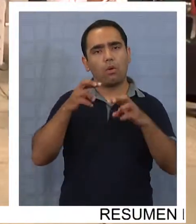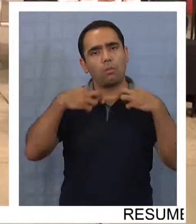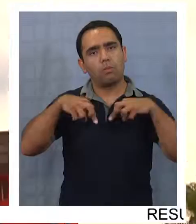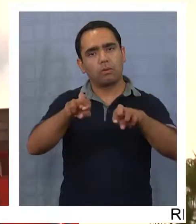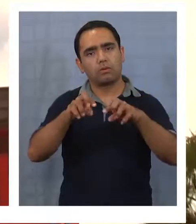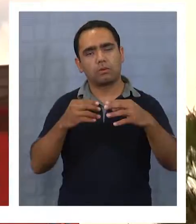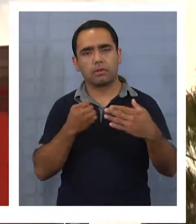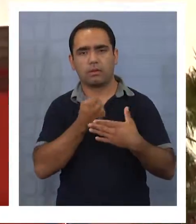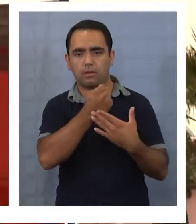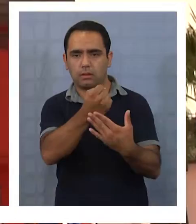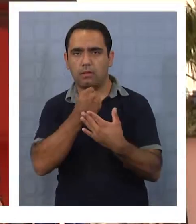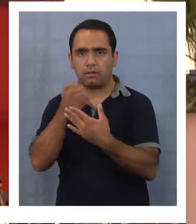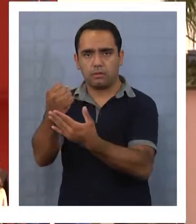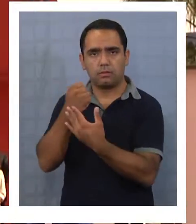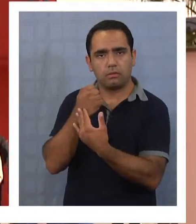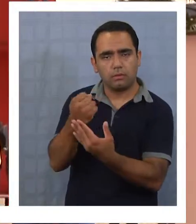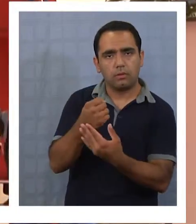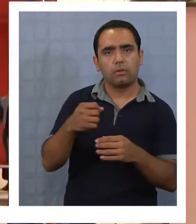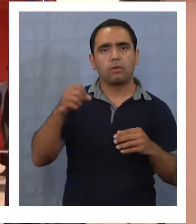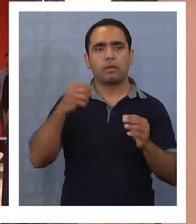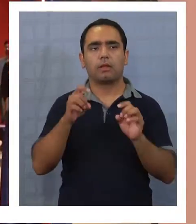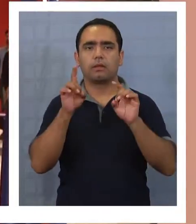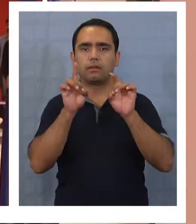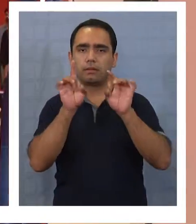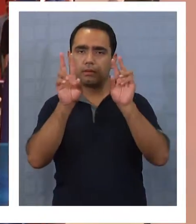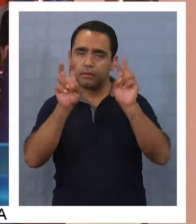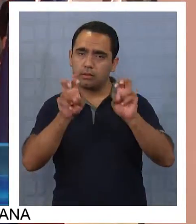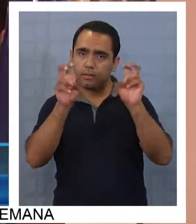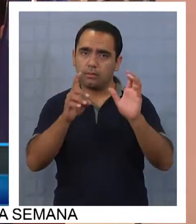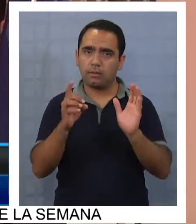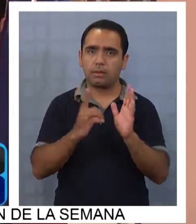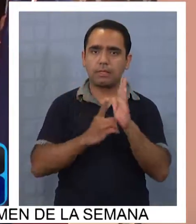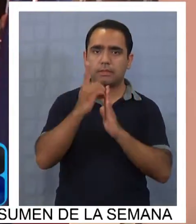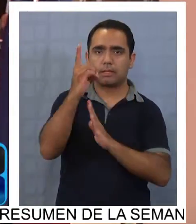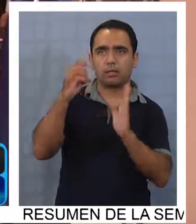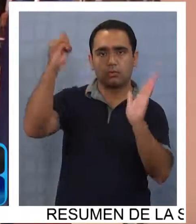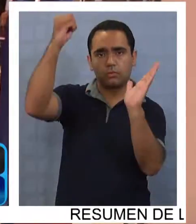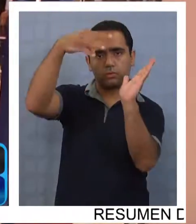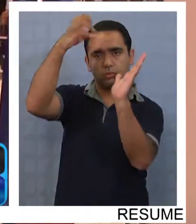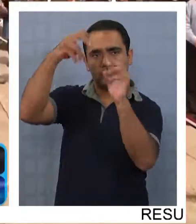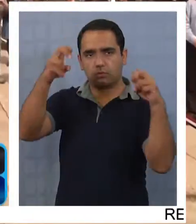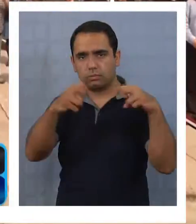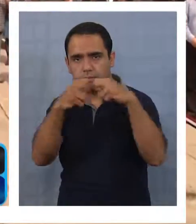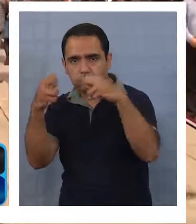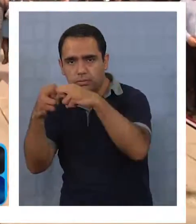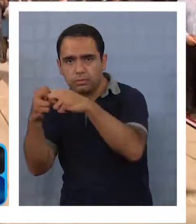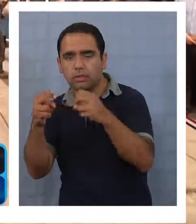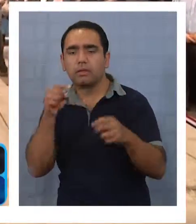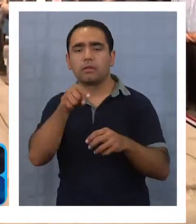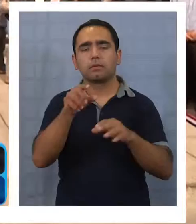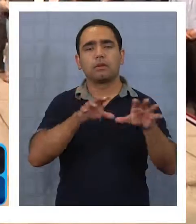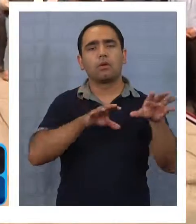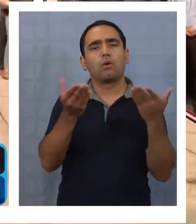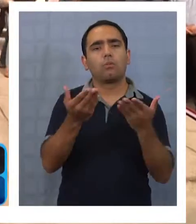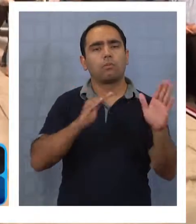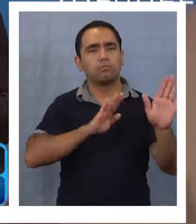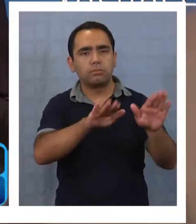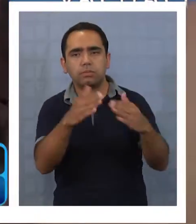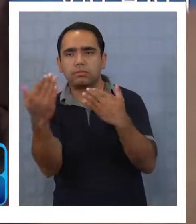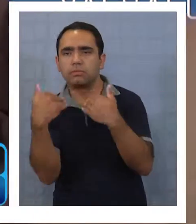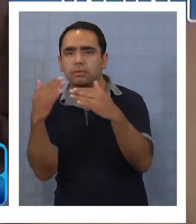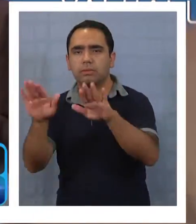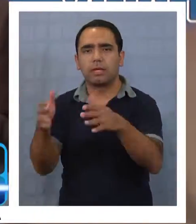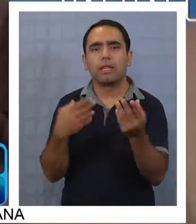para el Desarrollo Solar de Tarapacá, instancia donde se evaluarán opciones de cooperación para fomentar el